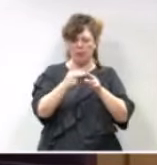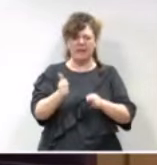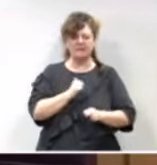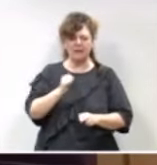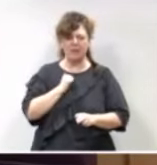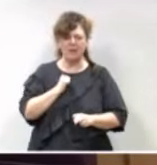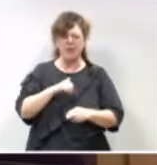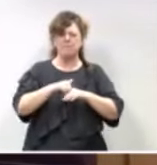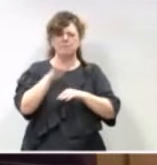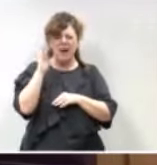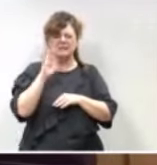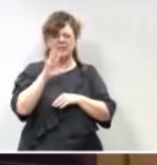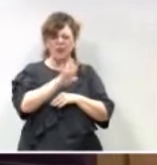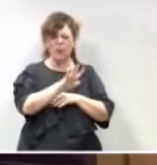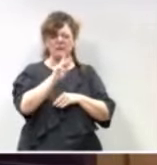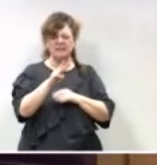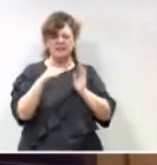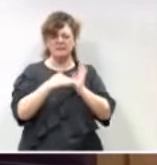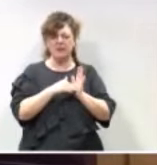benefician más de 53.000 familias vascas.